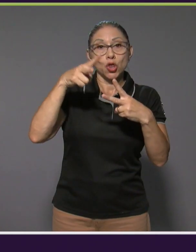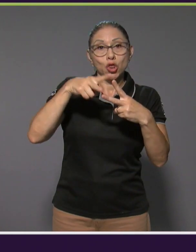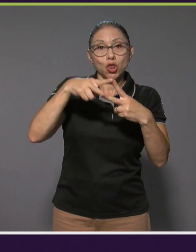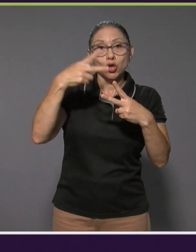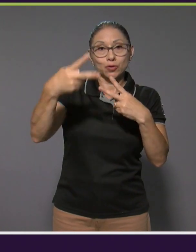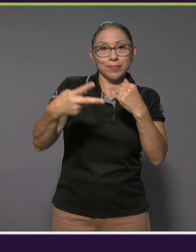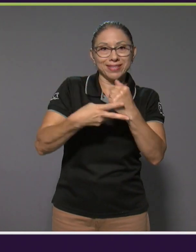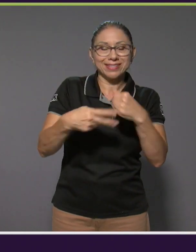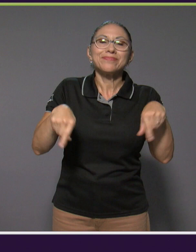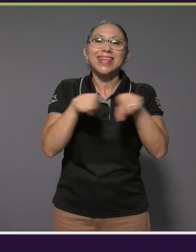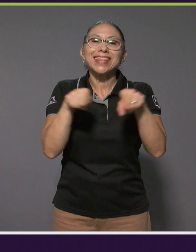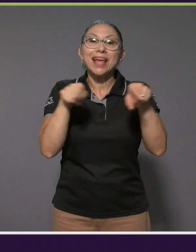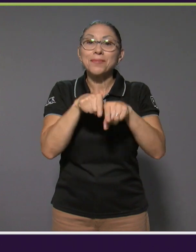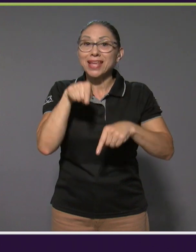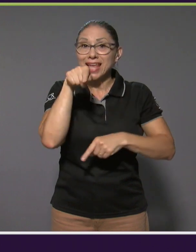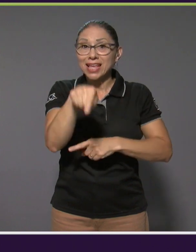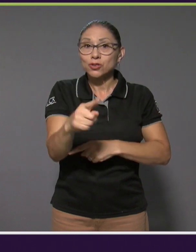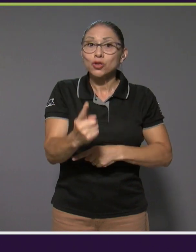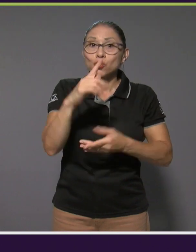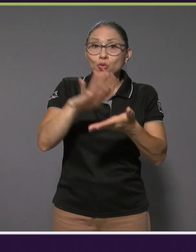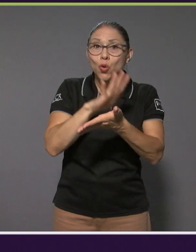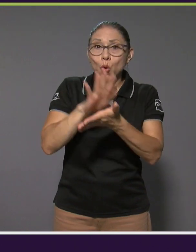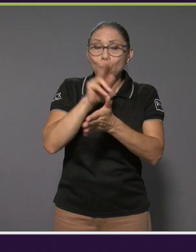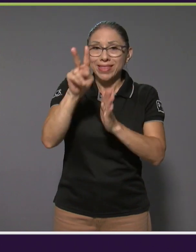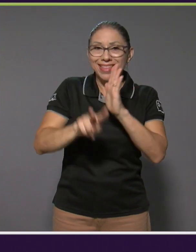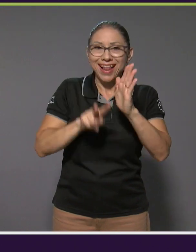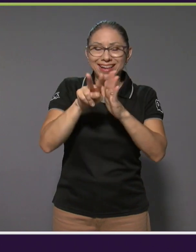y también se convirtió en un documental.